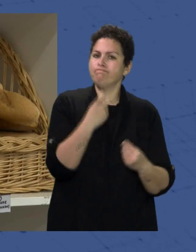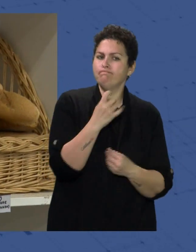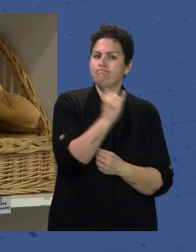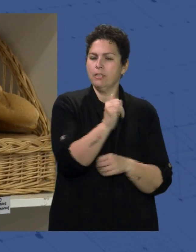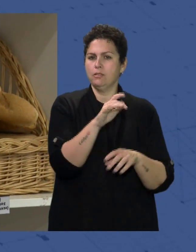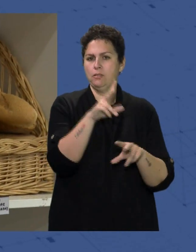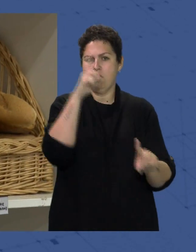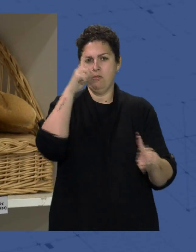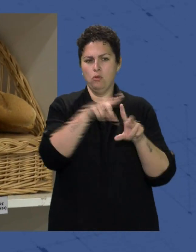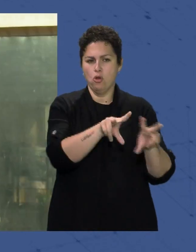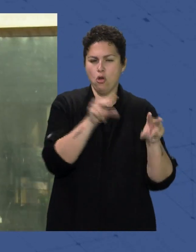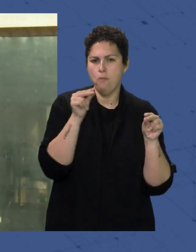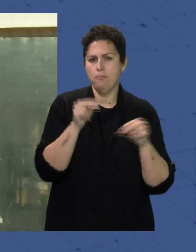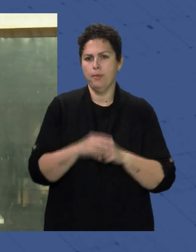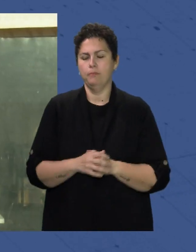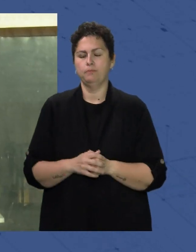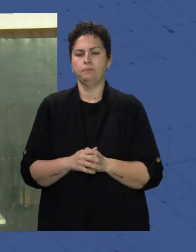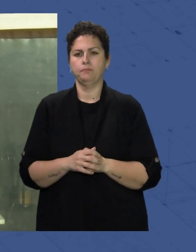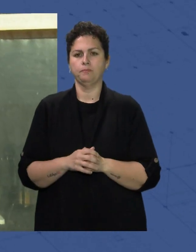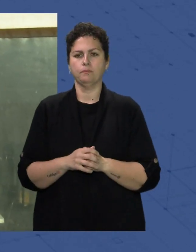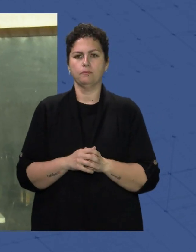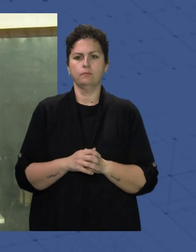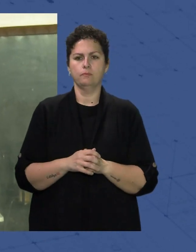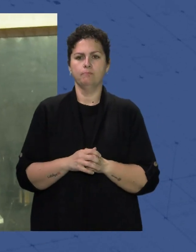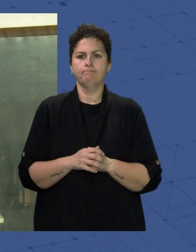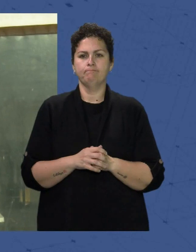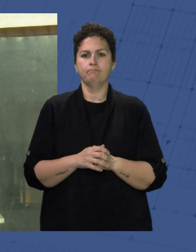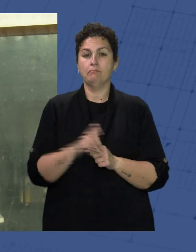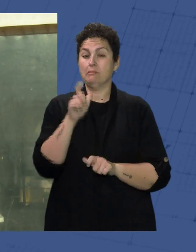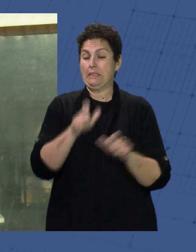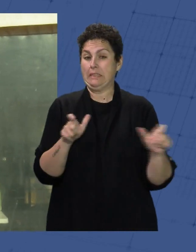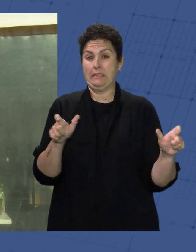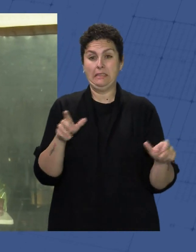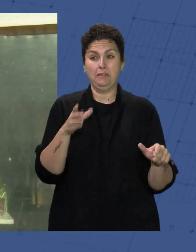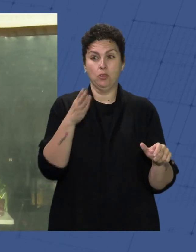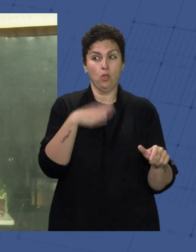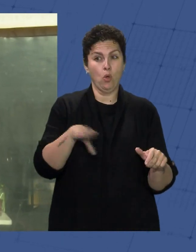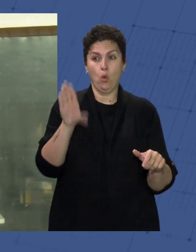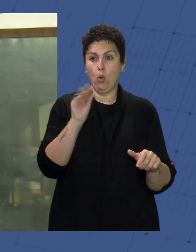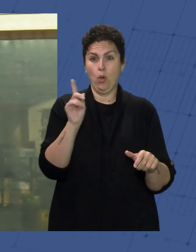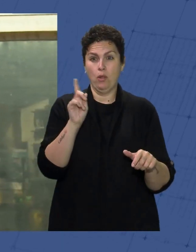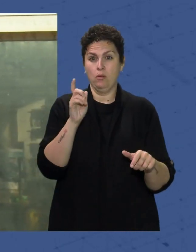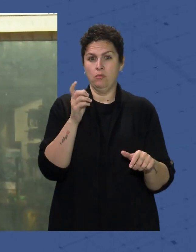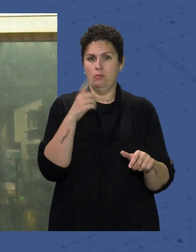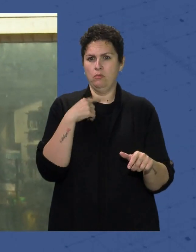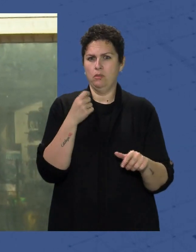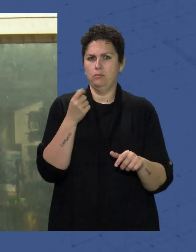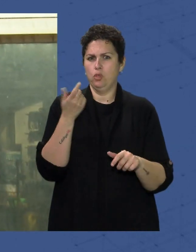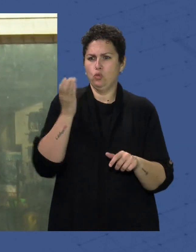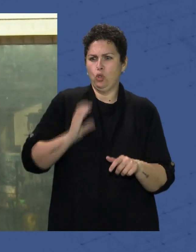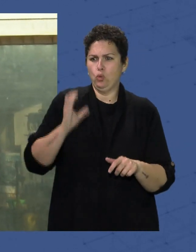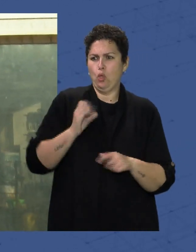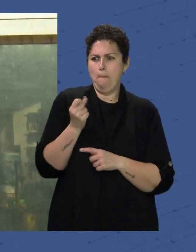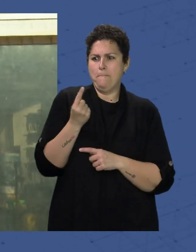la hora de hacer su compra La gente No entiendo yo Cómo puede ir tirando Porque Tantos miloristas Y menos de miloristas Que hay